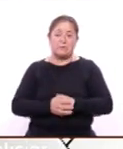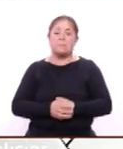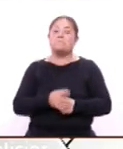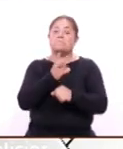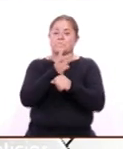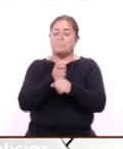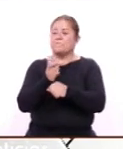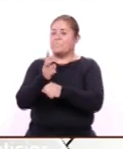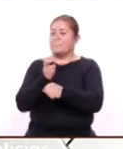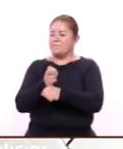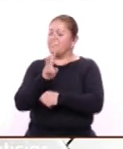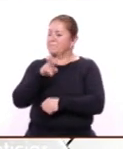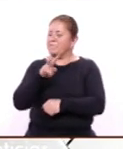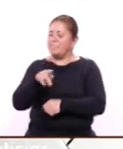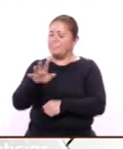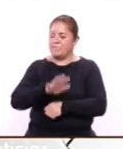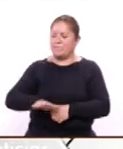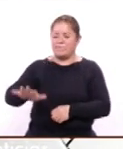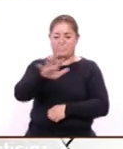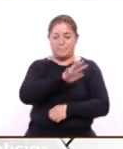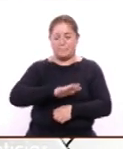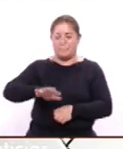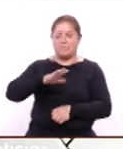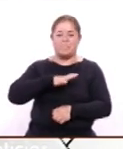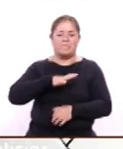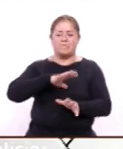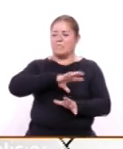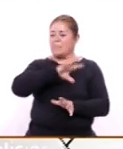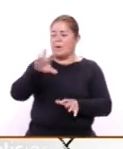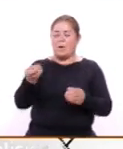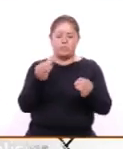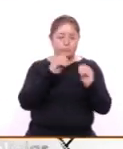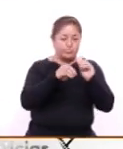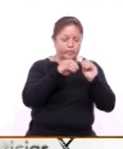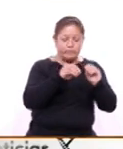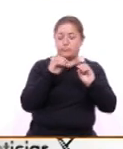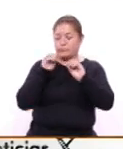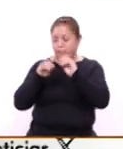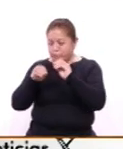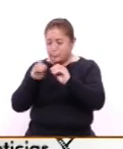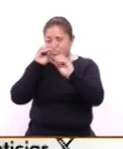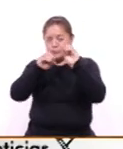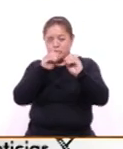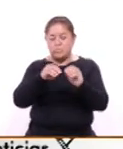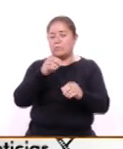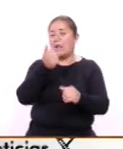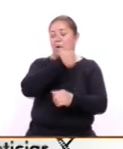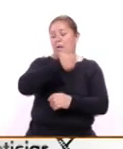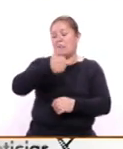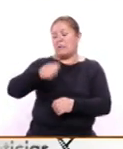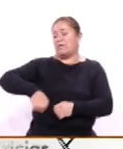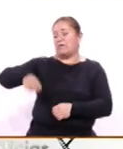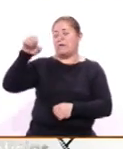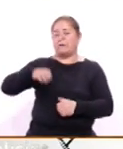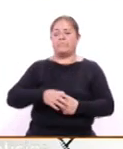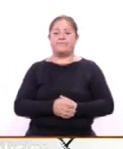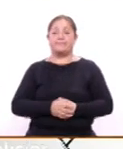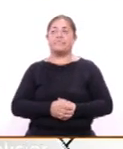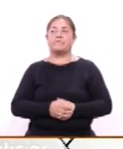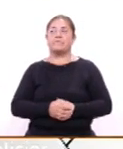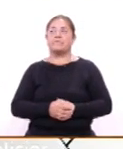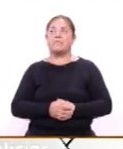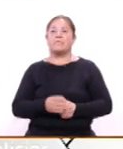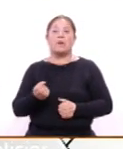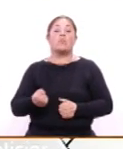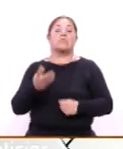unas instalaciones totalmente adecuadas para cada edad. ¿Cuál es la capacidad de atención en esta